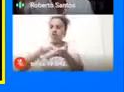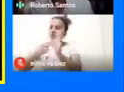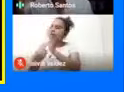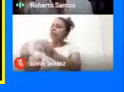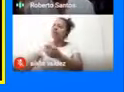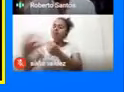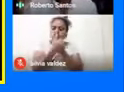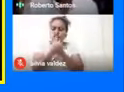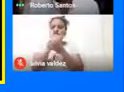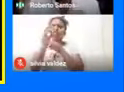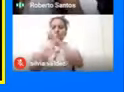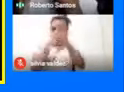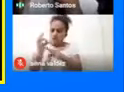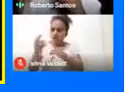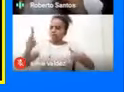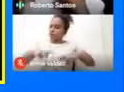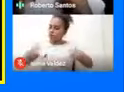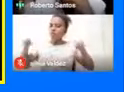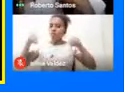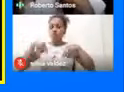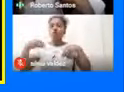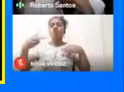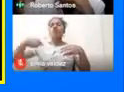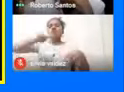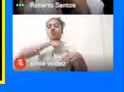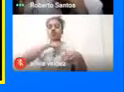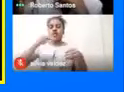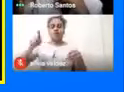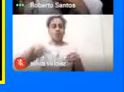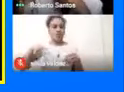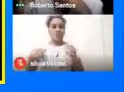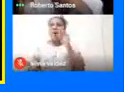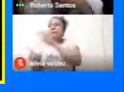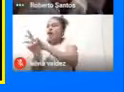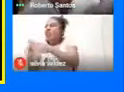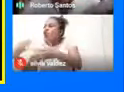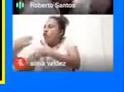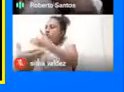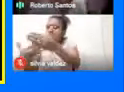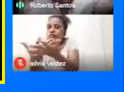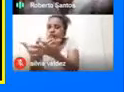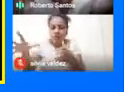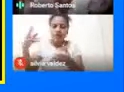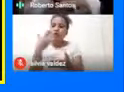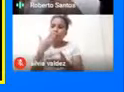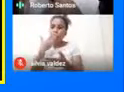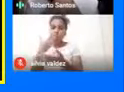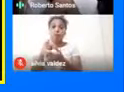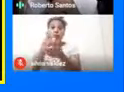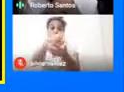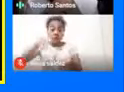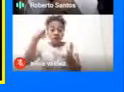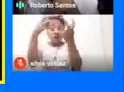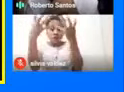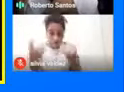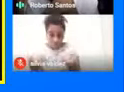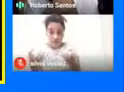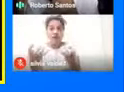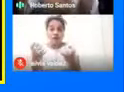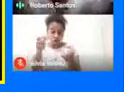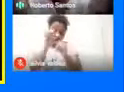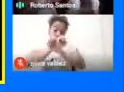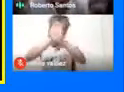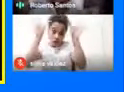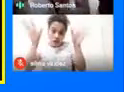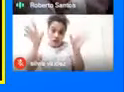Con arraigo Profundo A nuestras propias Raíces Si ustedes quieren Por supuesto